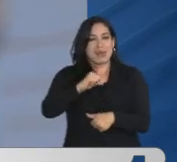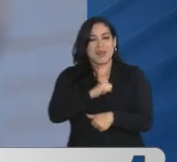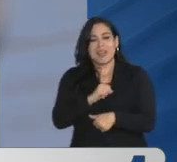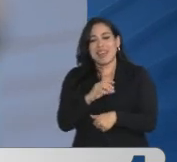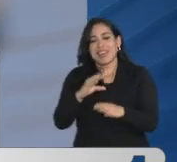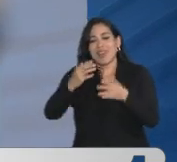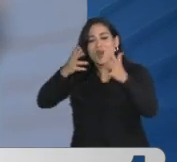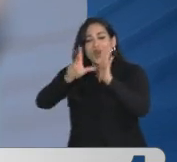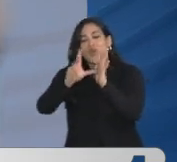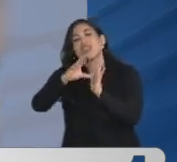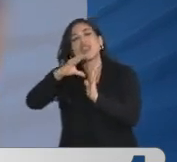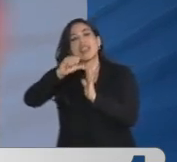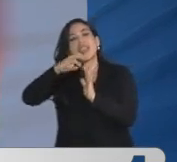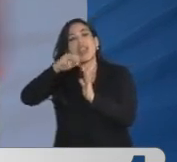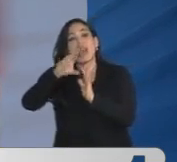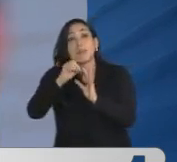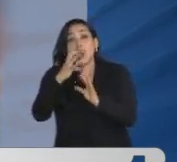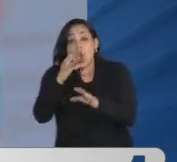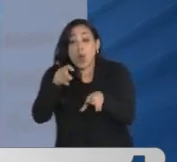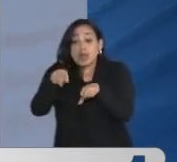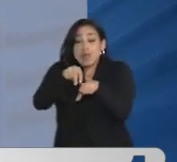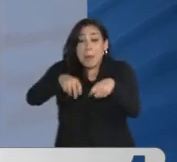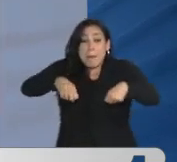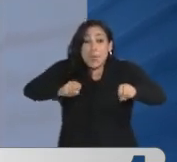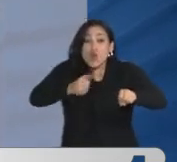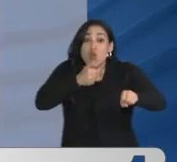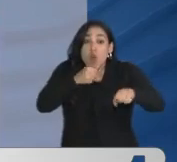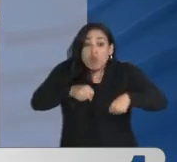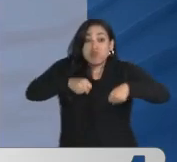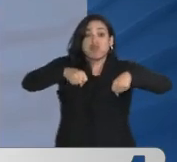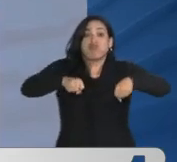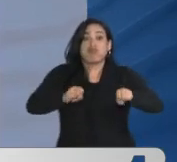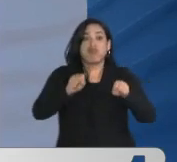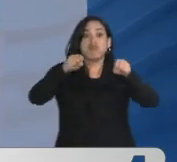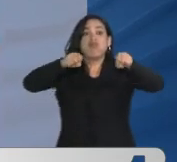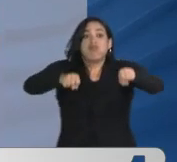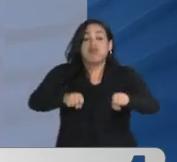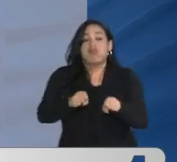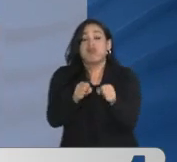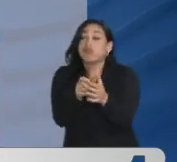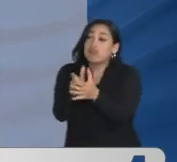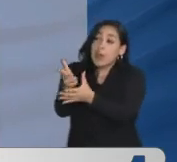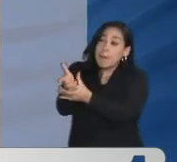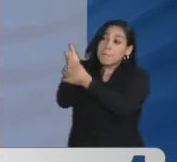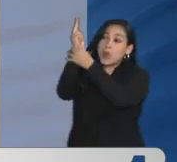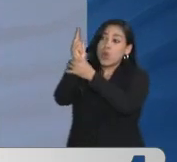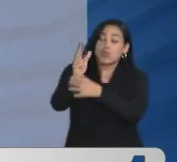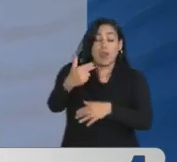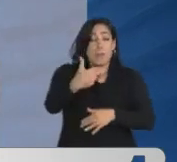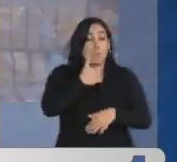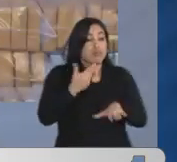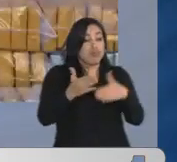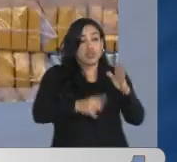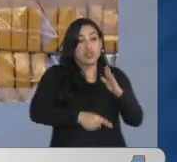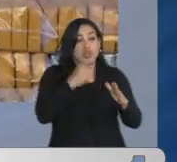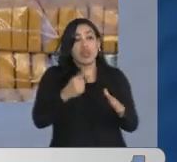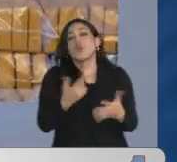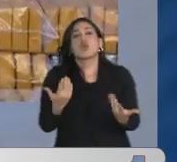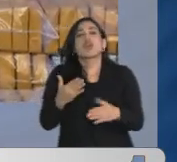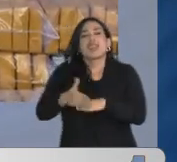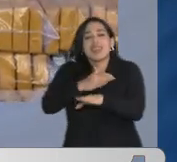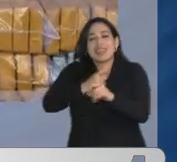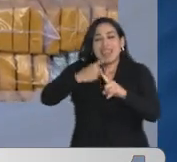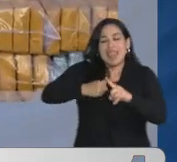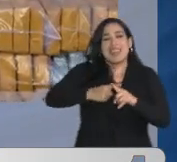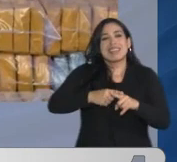llegaron hombres en una moto acuática y atacaron al fiscal, acabando con su vida según las primeras informaciones. El fiscal lideró casos como